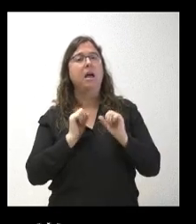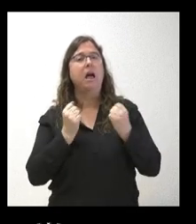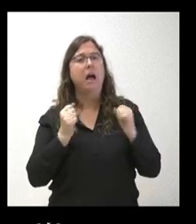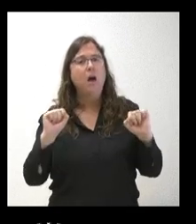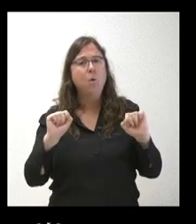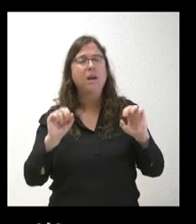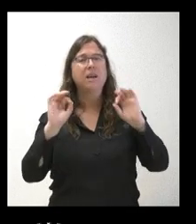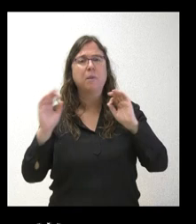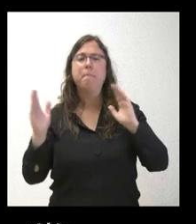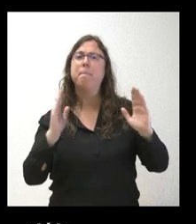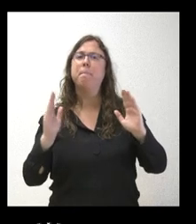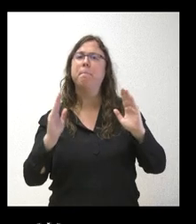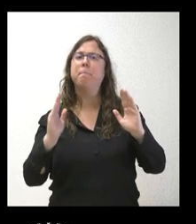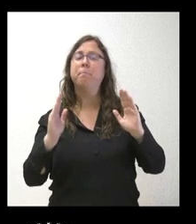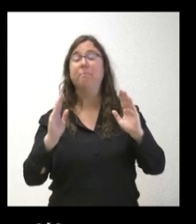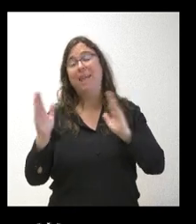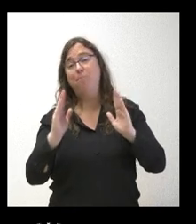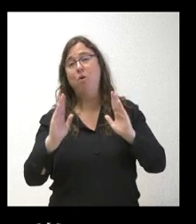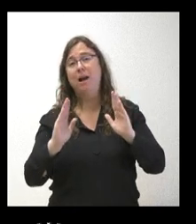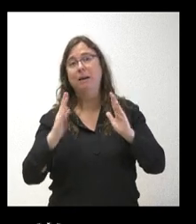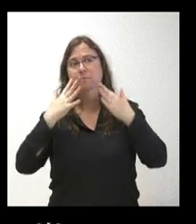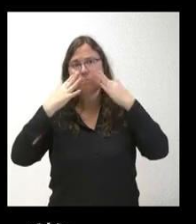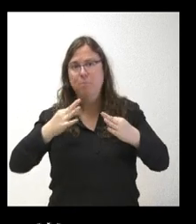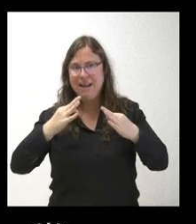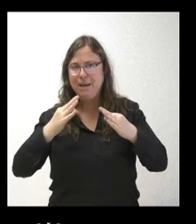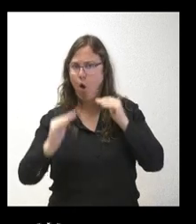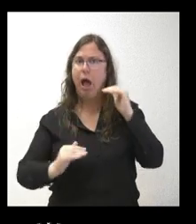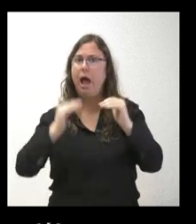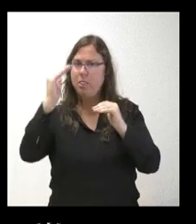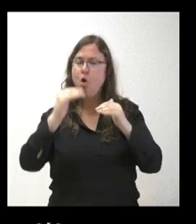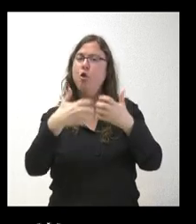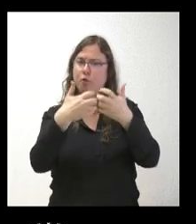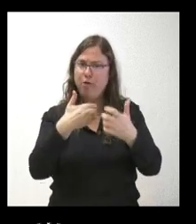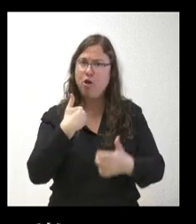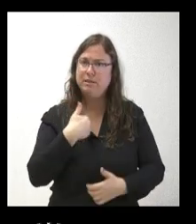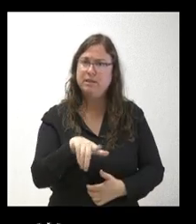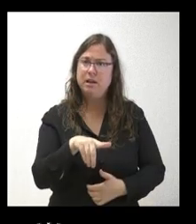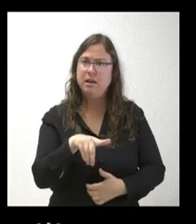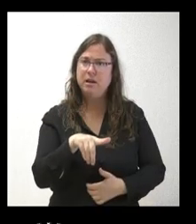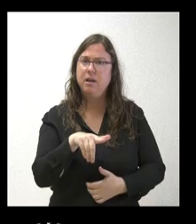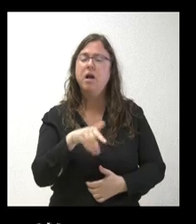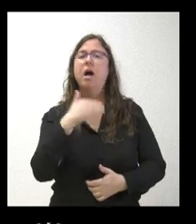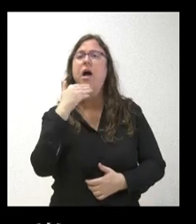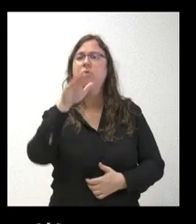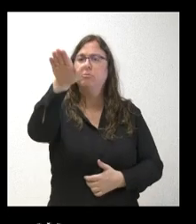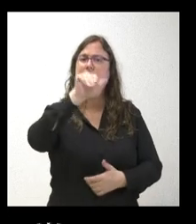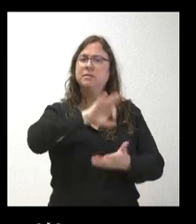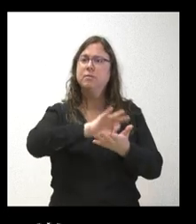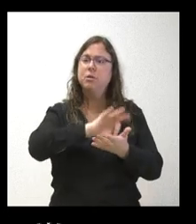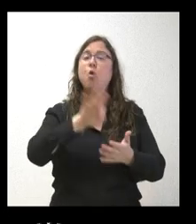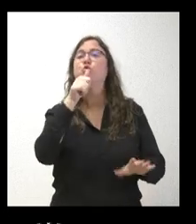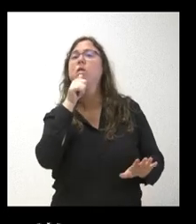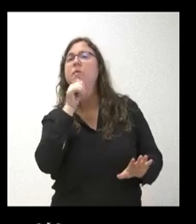época de peligro alto, ¿se han puesto ya en funcionamiento? ¿Se han requerido ya sus servicios o